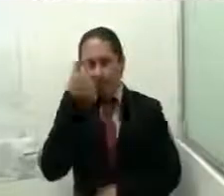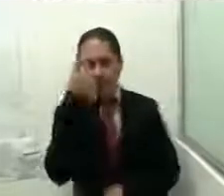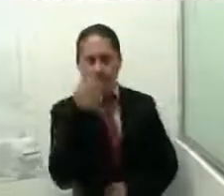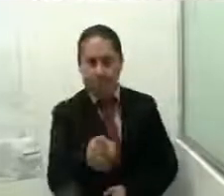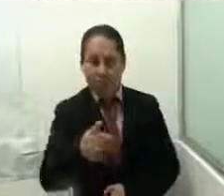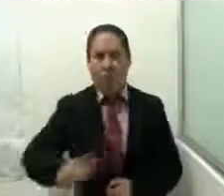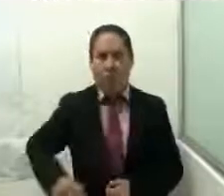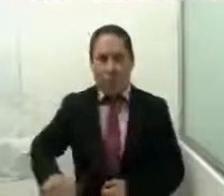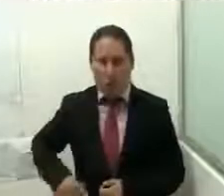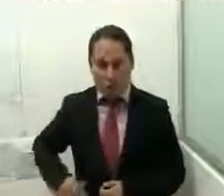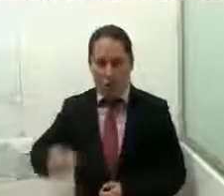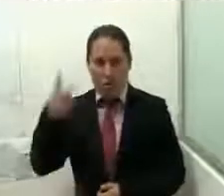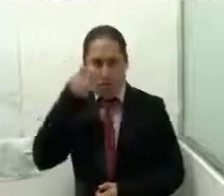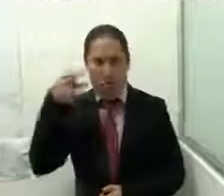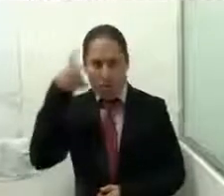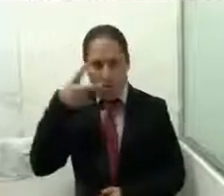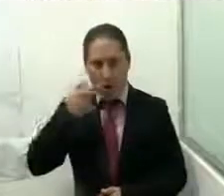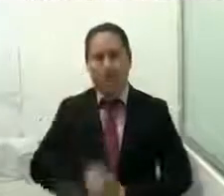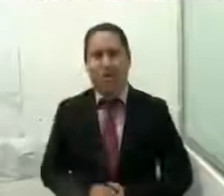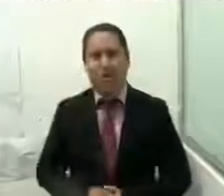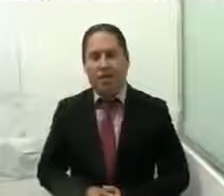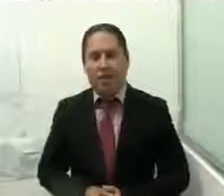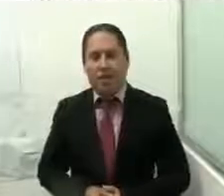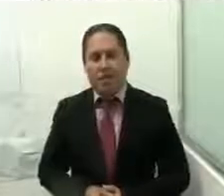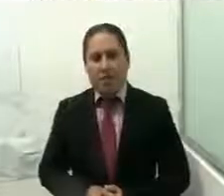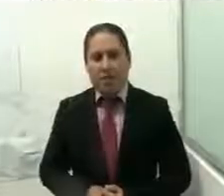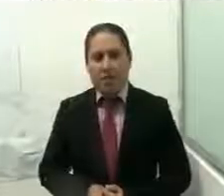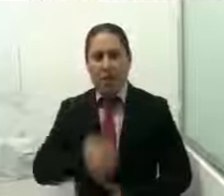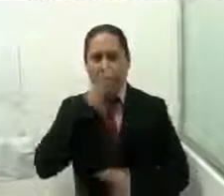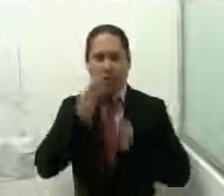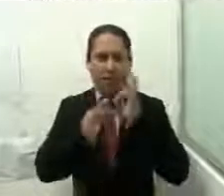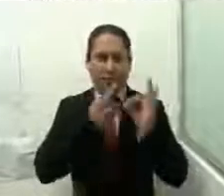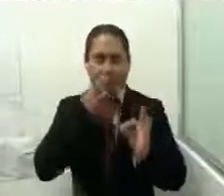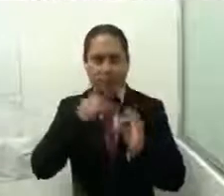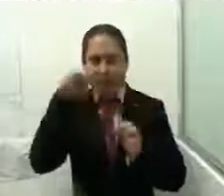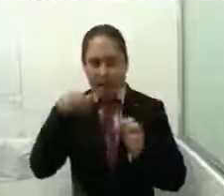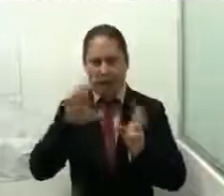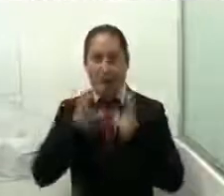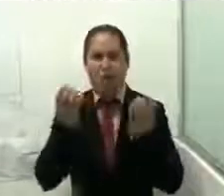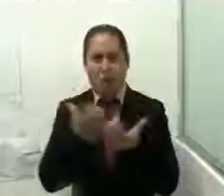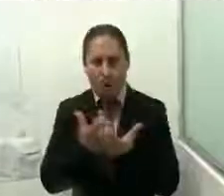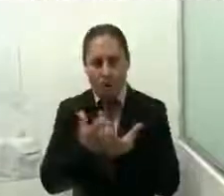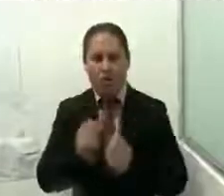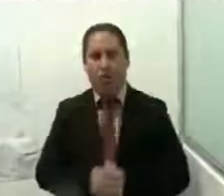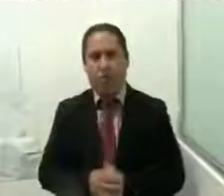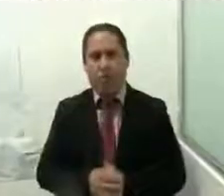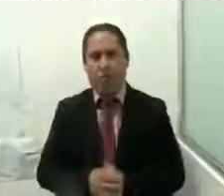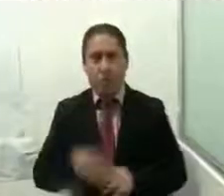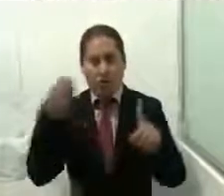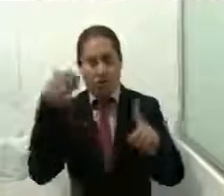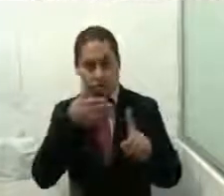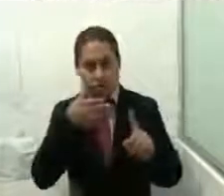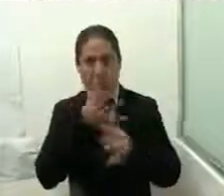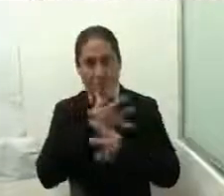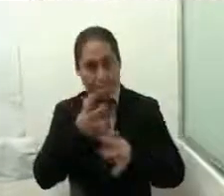titular del Ejecutivo, licenciado Manuel Velasco Cuello, de comparecer ante las integrantes de esta comisión y con el objetivo de ampliar la información